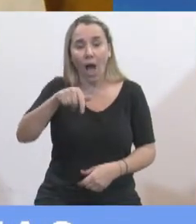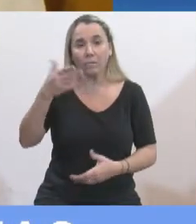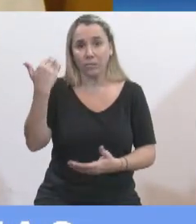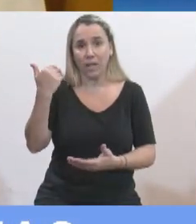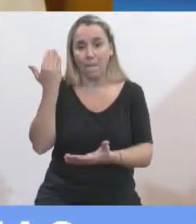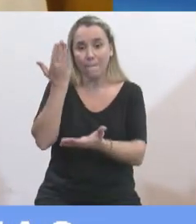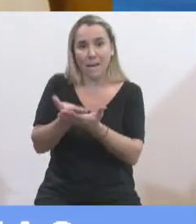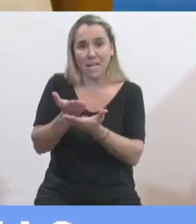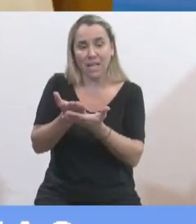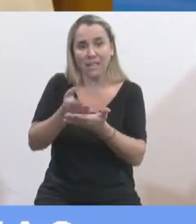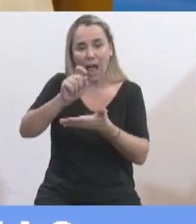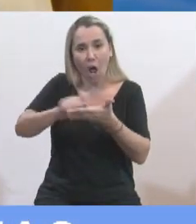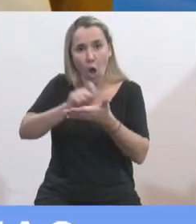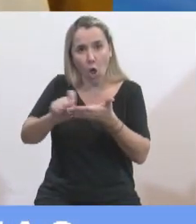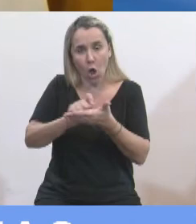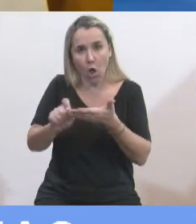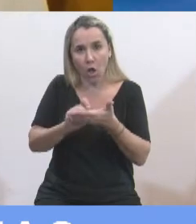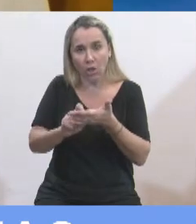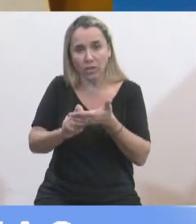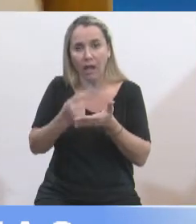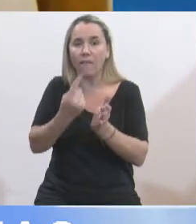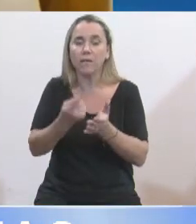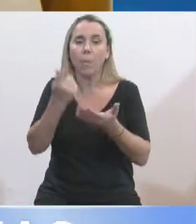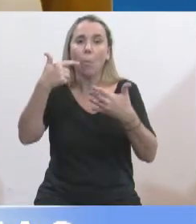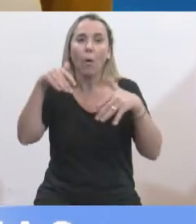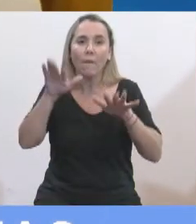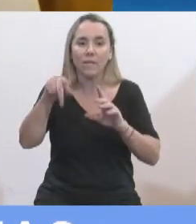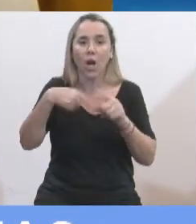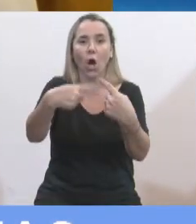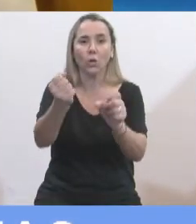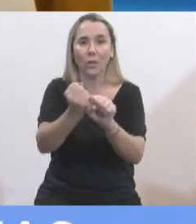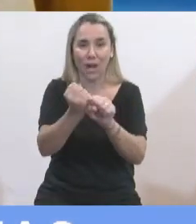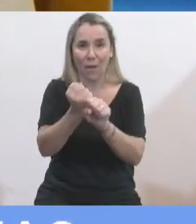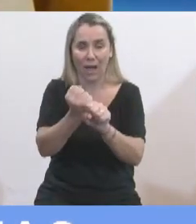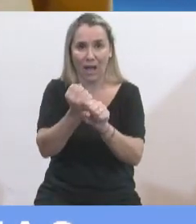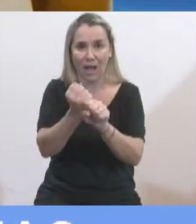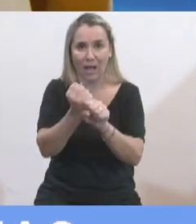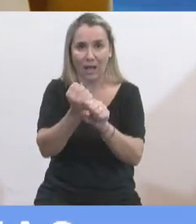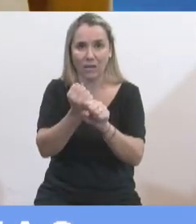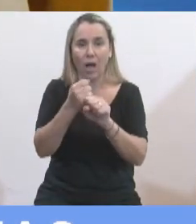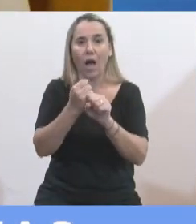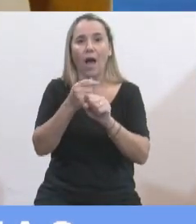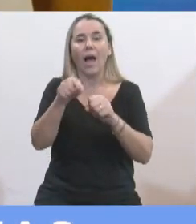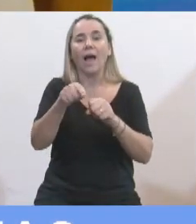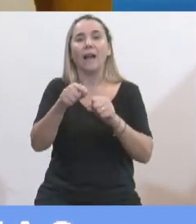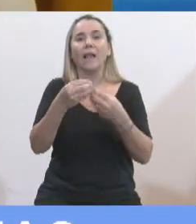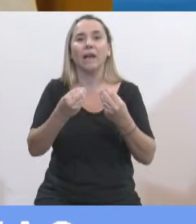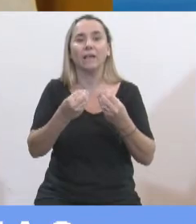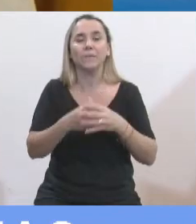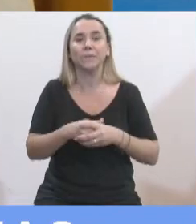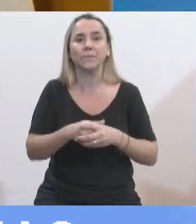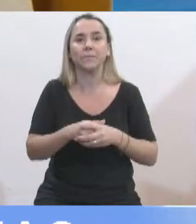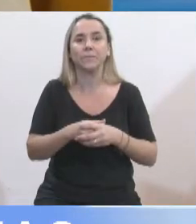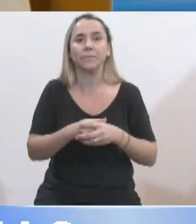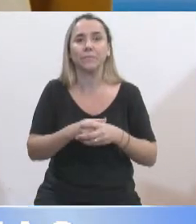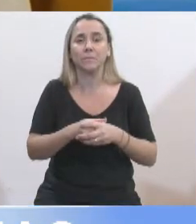presentan una nota, que ponen a consideración de que querían seguir trabajando, nos arriman seis puntos, y yo,